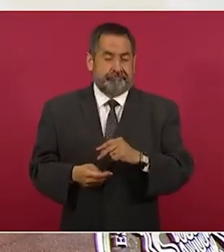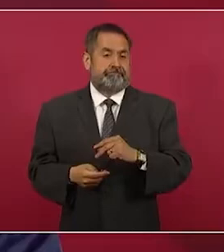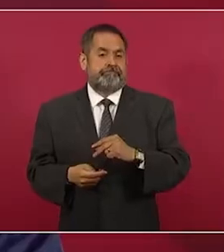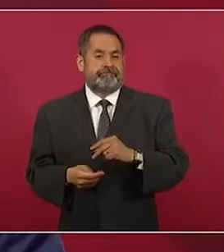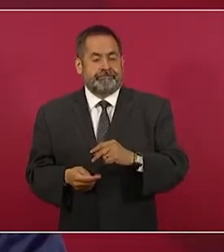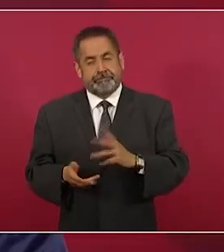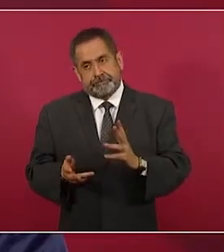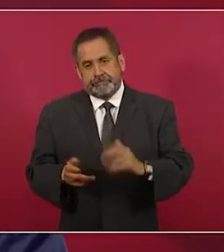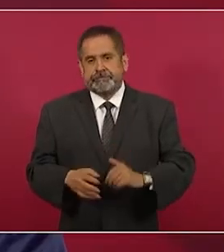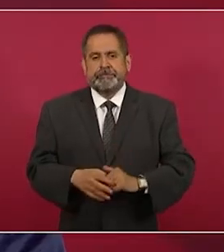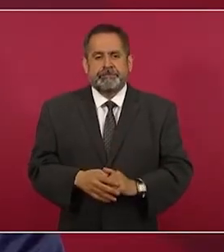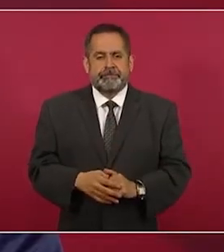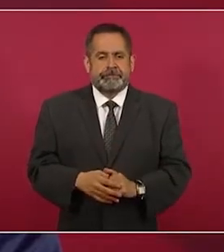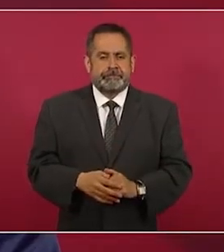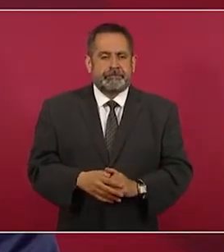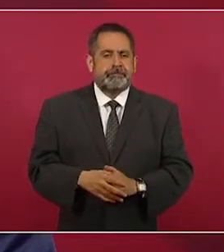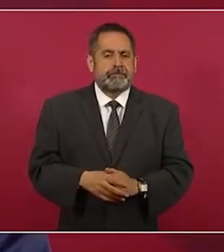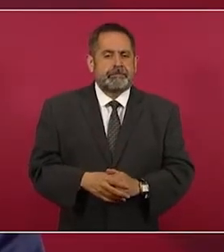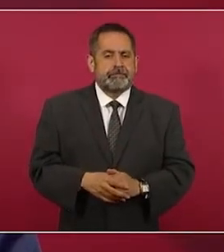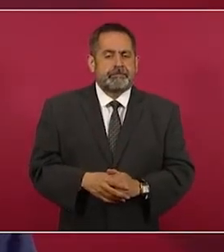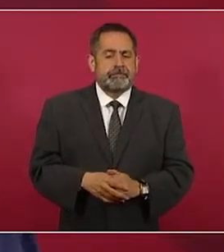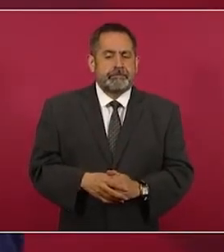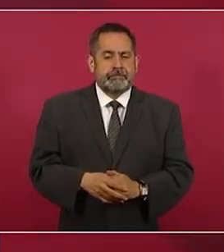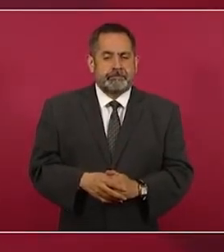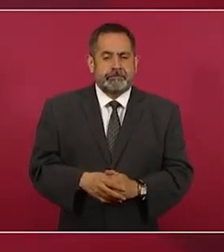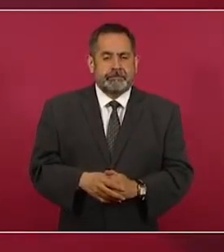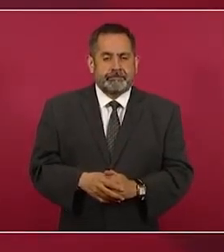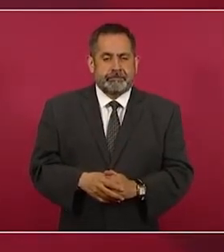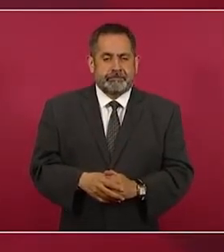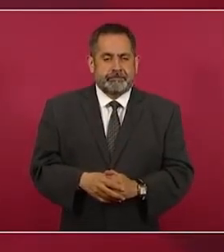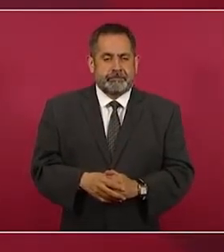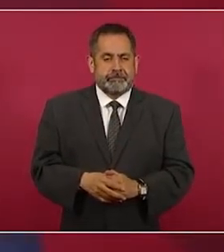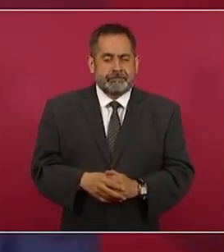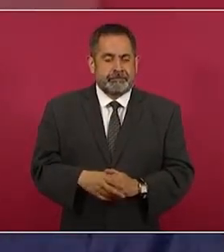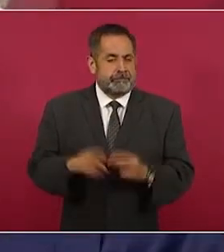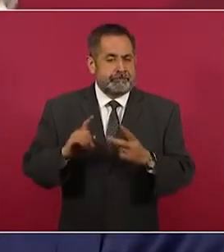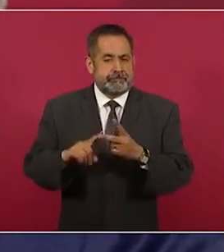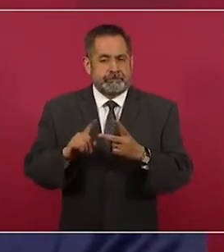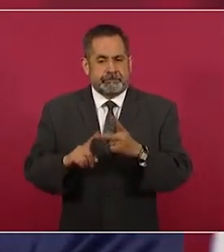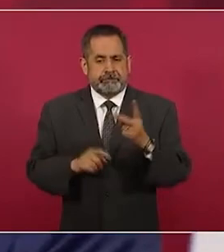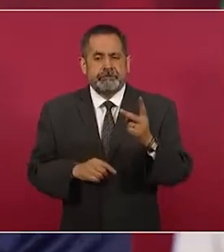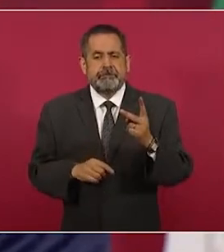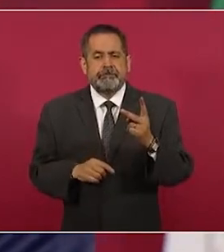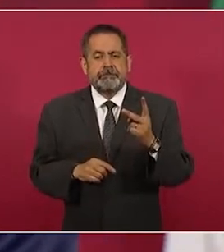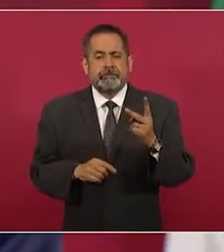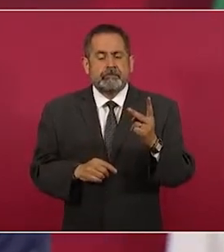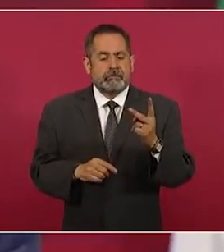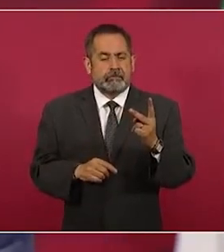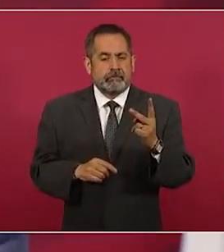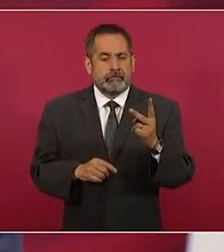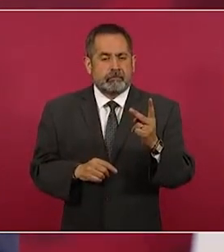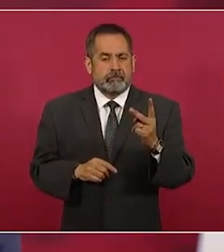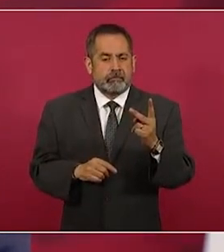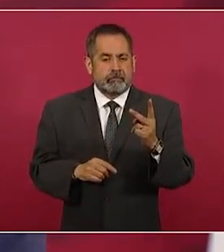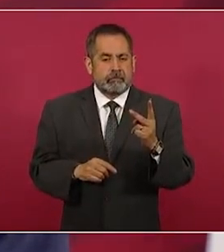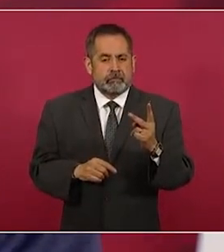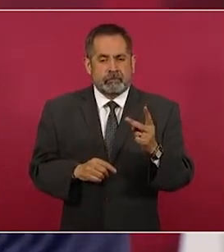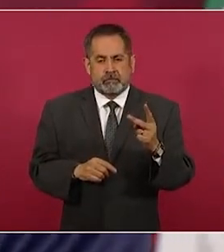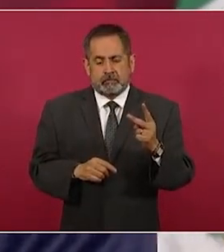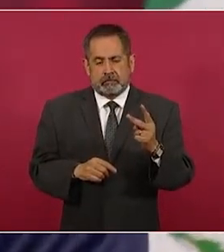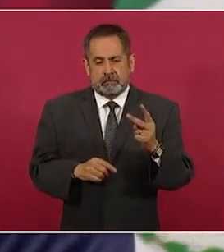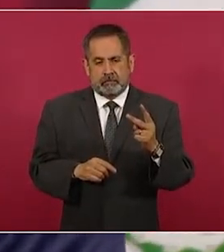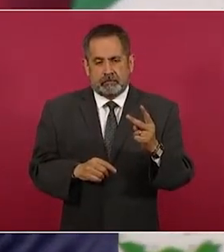Y lo segundo es que